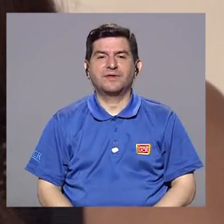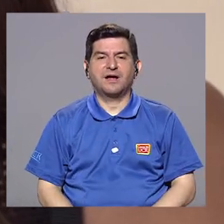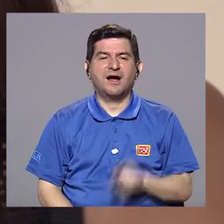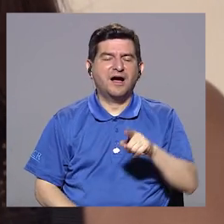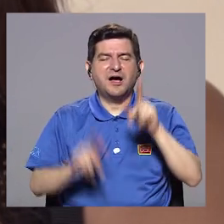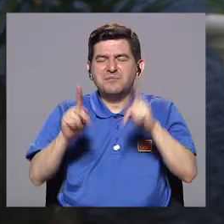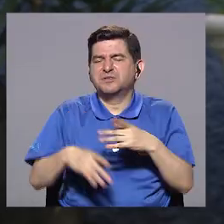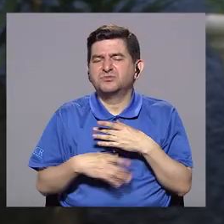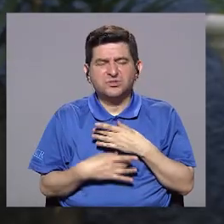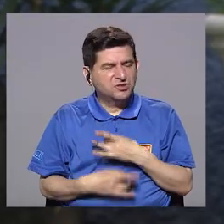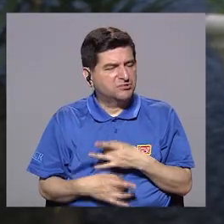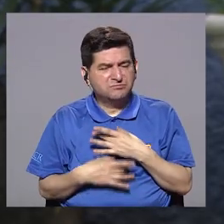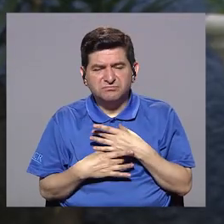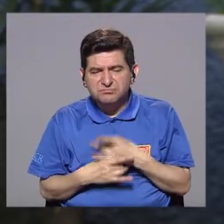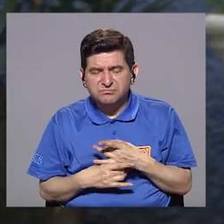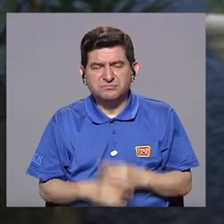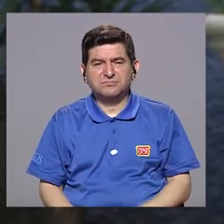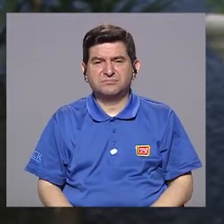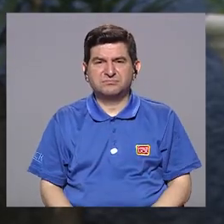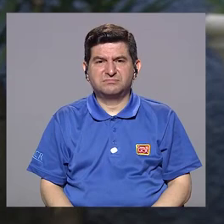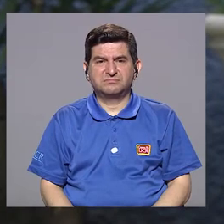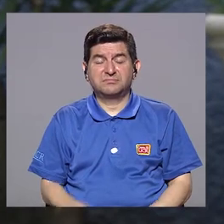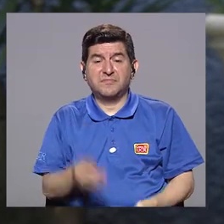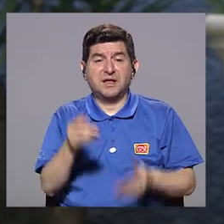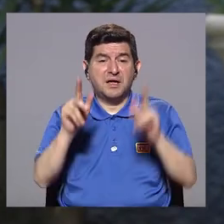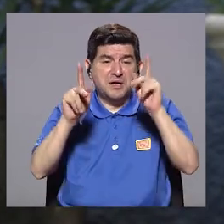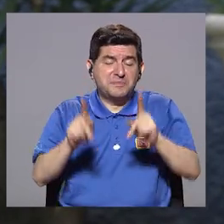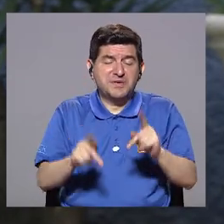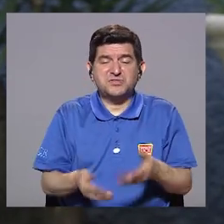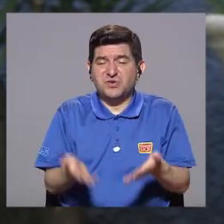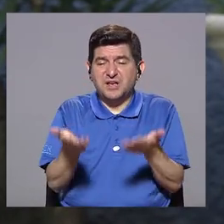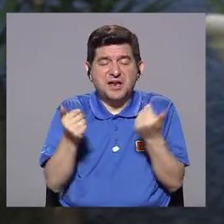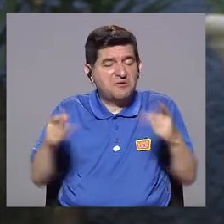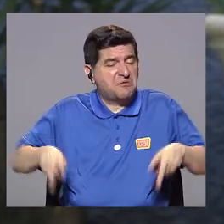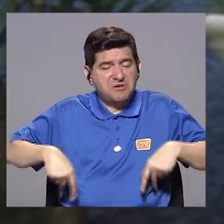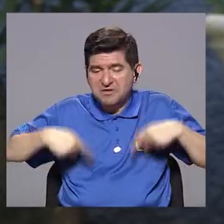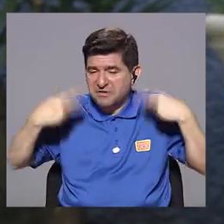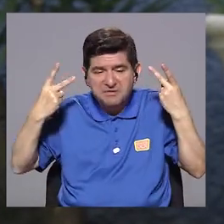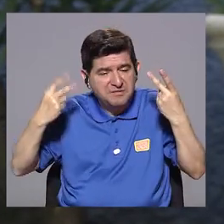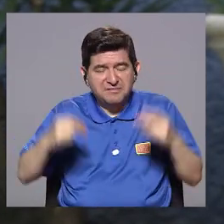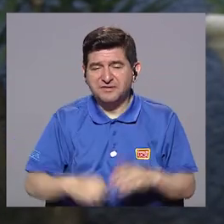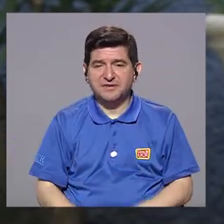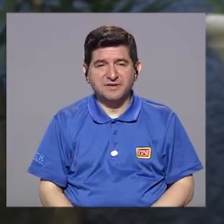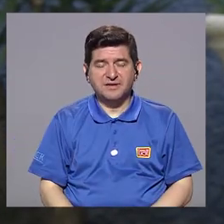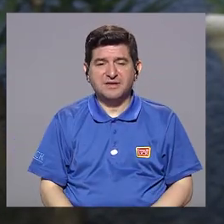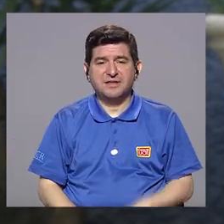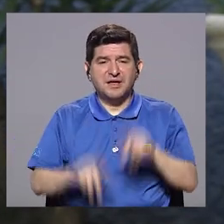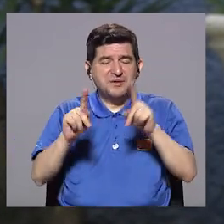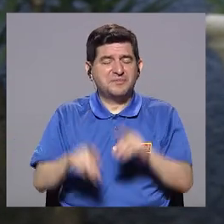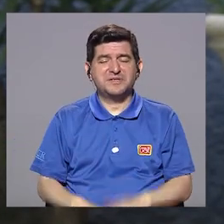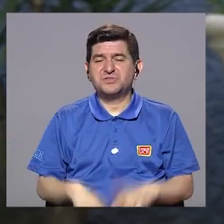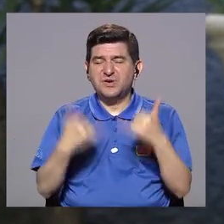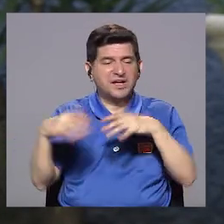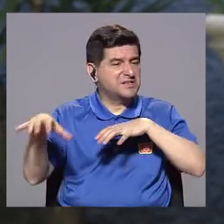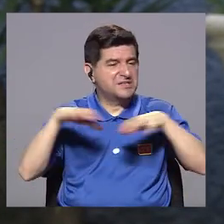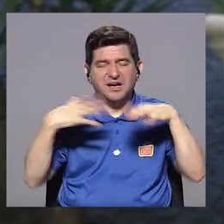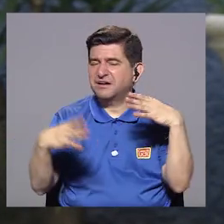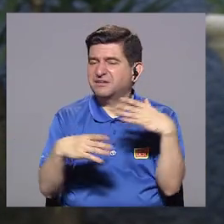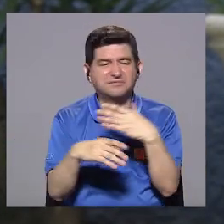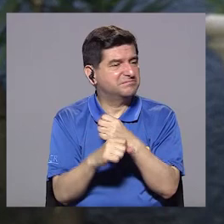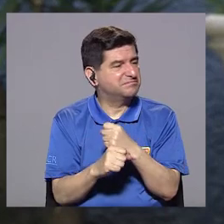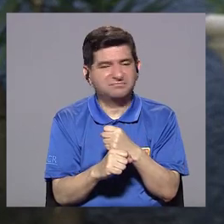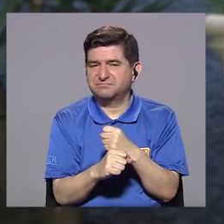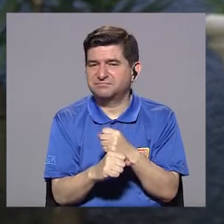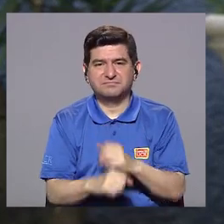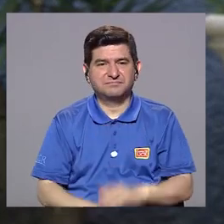una baja en el ánimo, el perder la fuerza, las ganas de vivir, perder la iniciativa para tomar acciones,